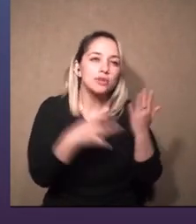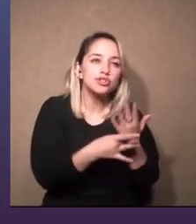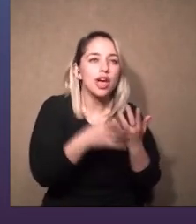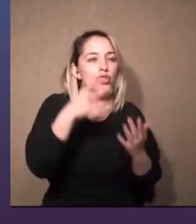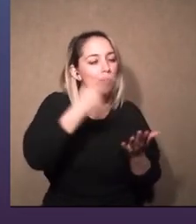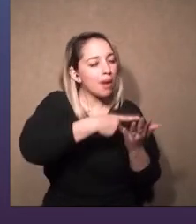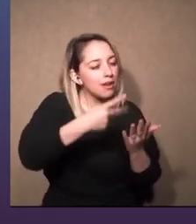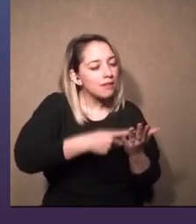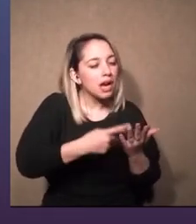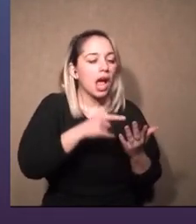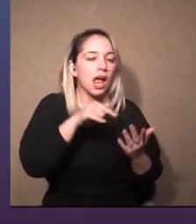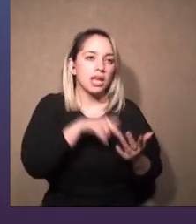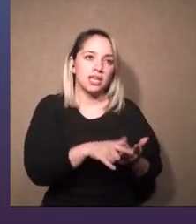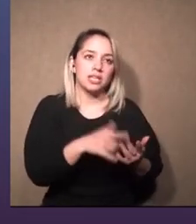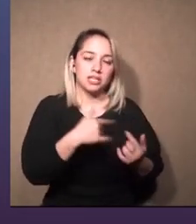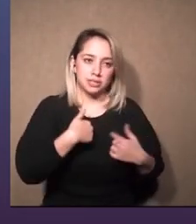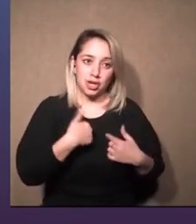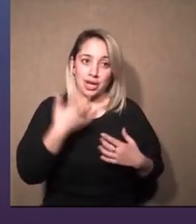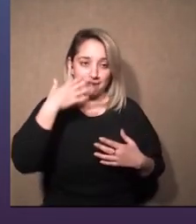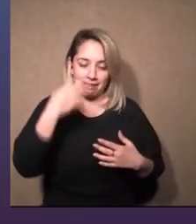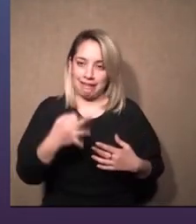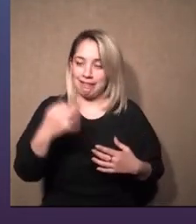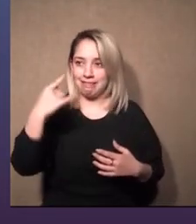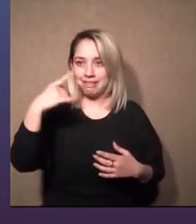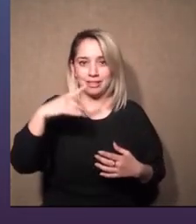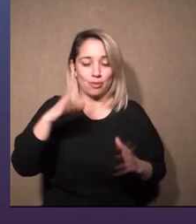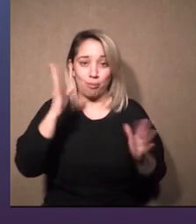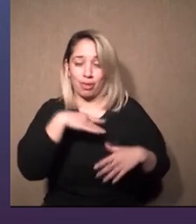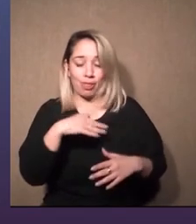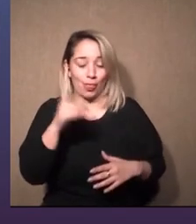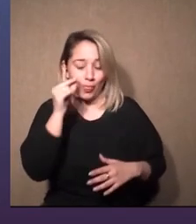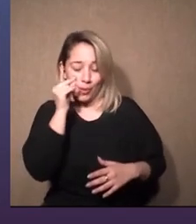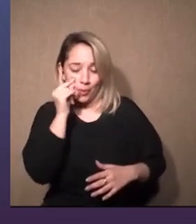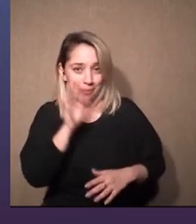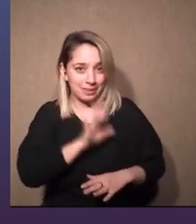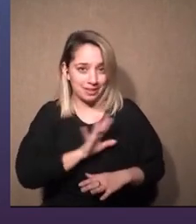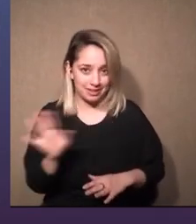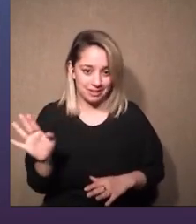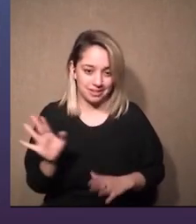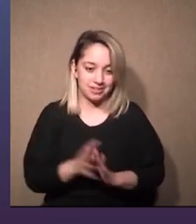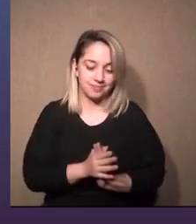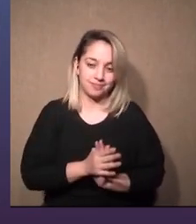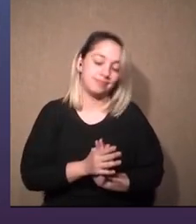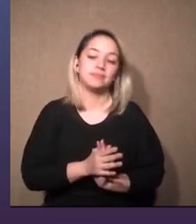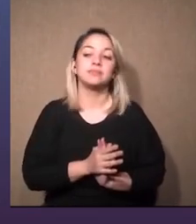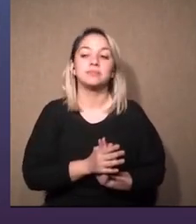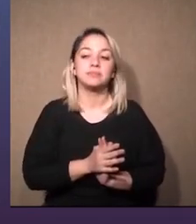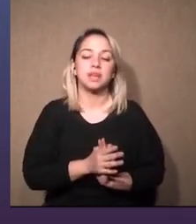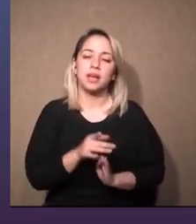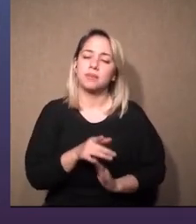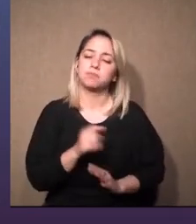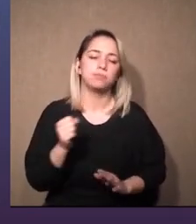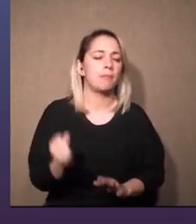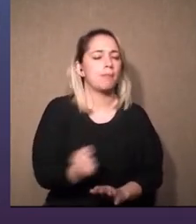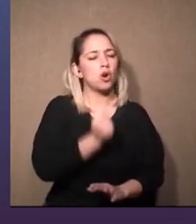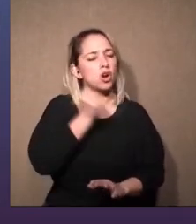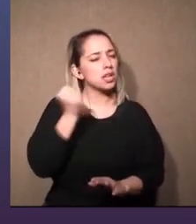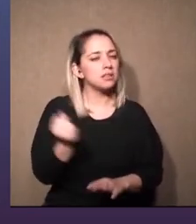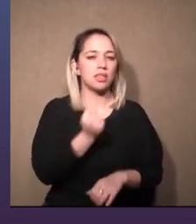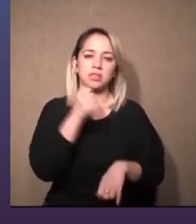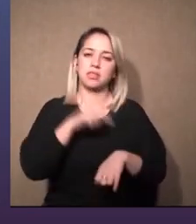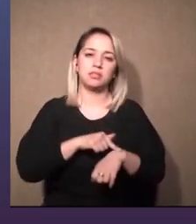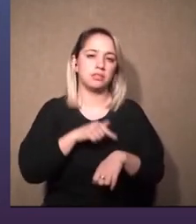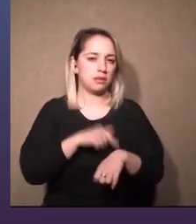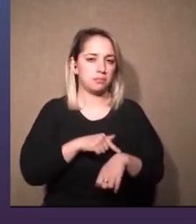no me deja dormir sí, claro sumamente sumamente importante